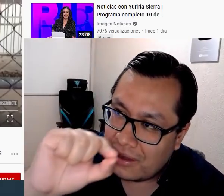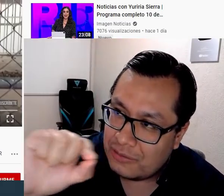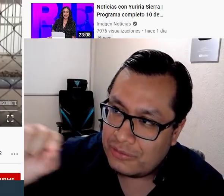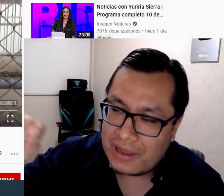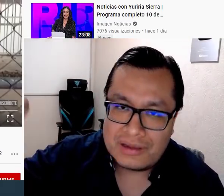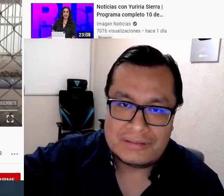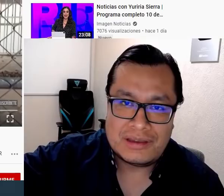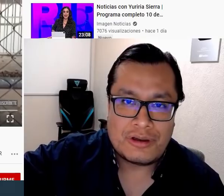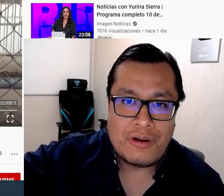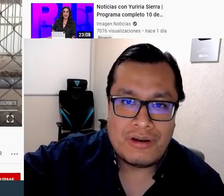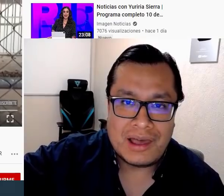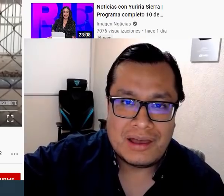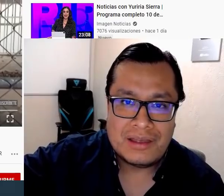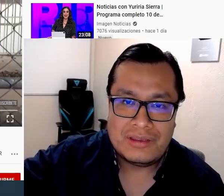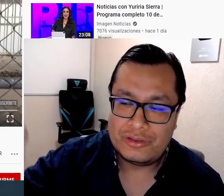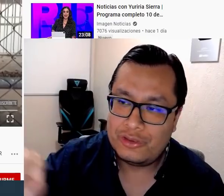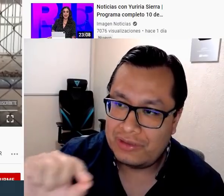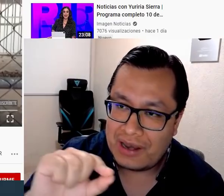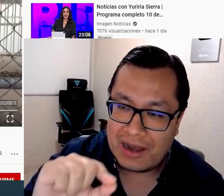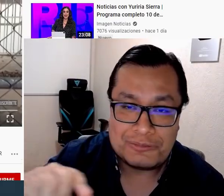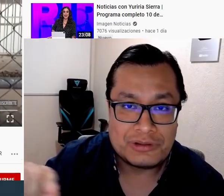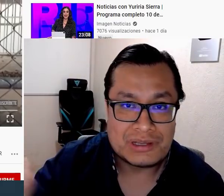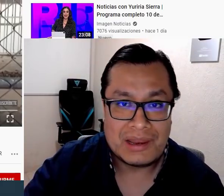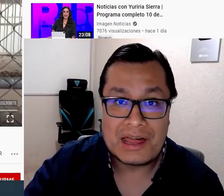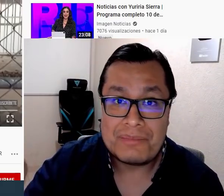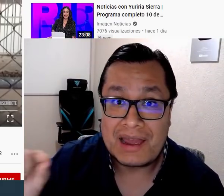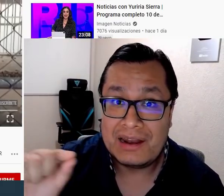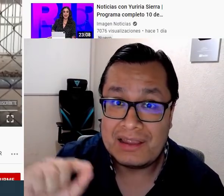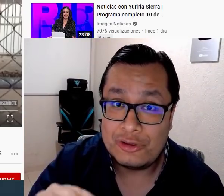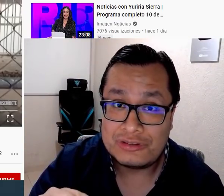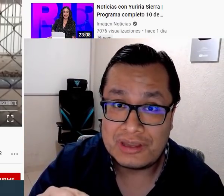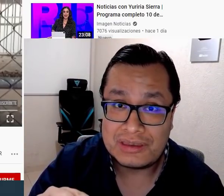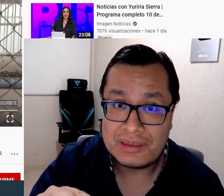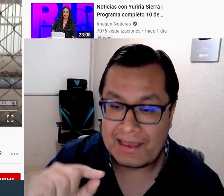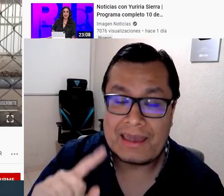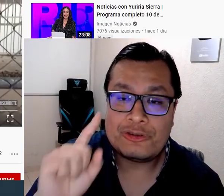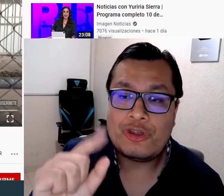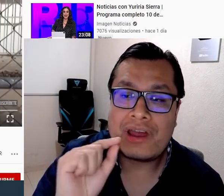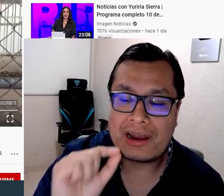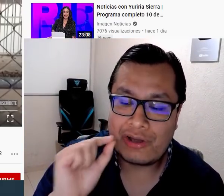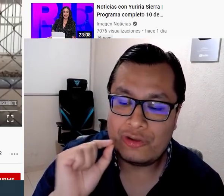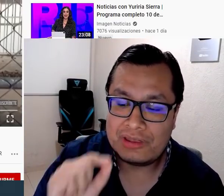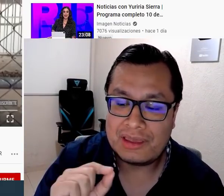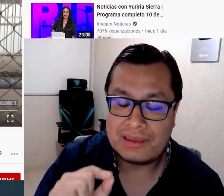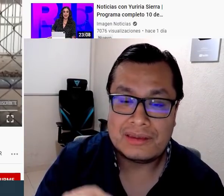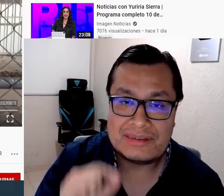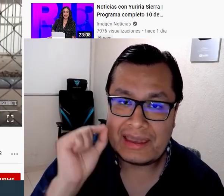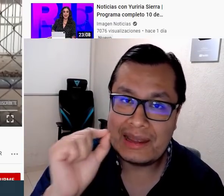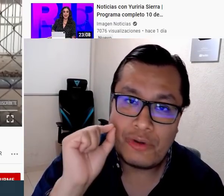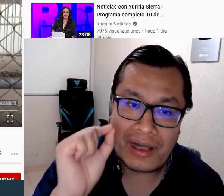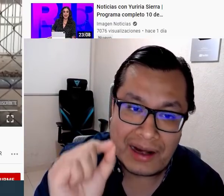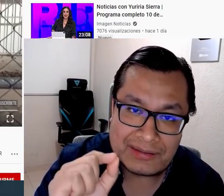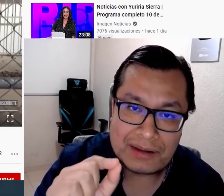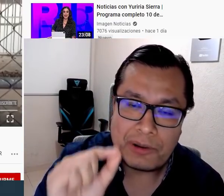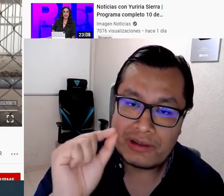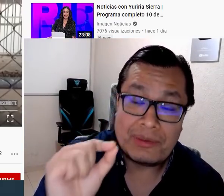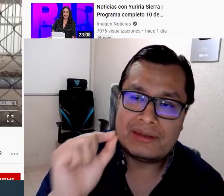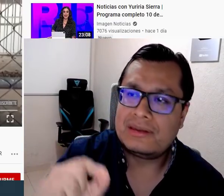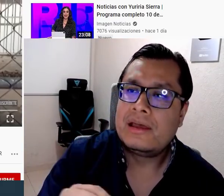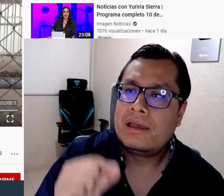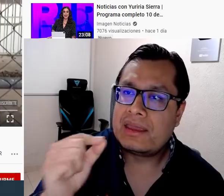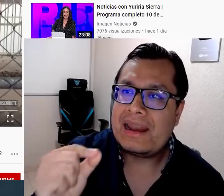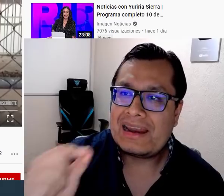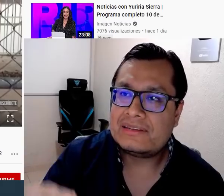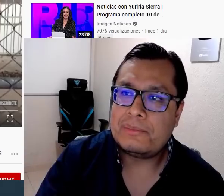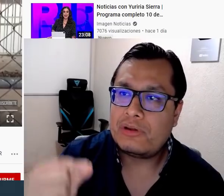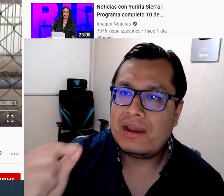en una tercera ola donde la responsabilidad va a caer en el docente. Eso es lo que creo que él no entiende. Sí queremos regresar, pero debe